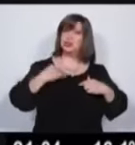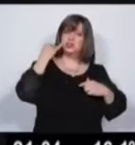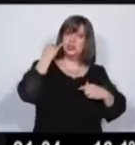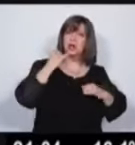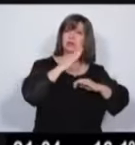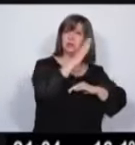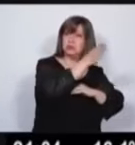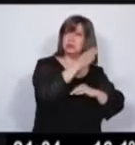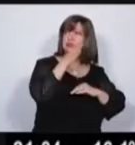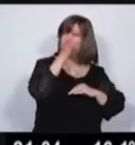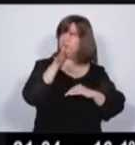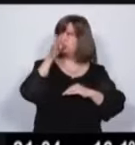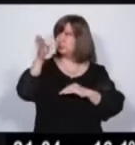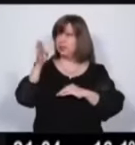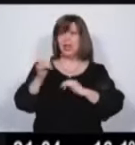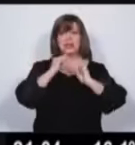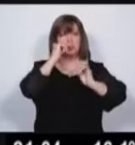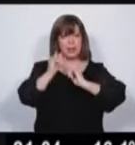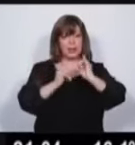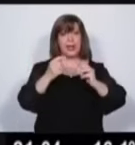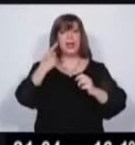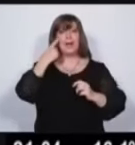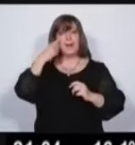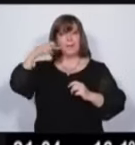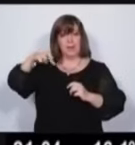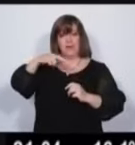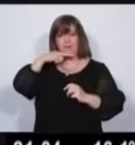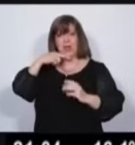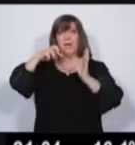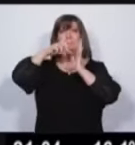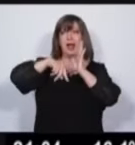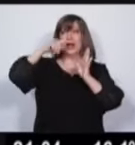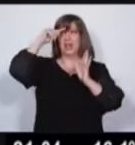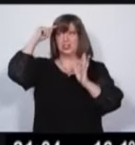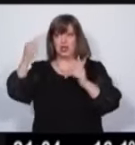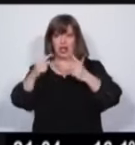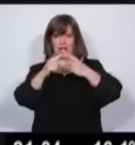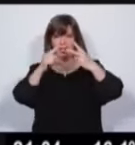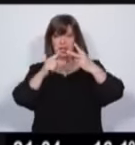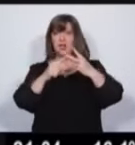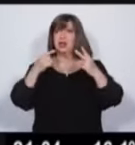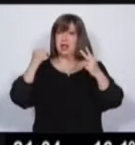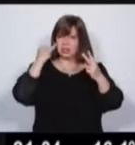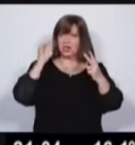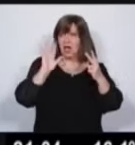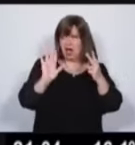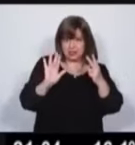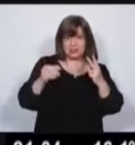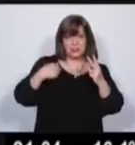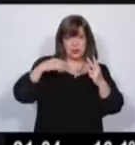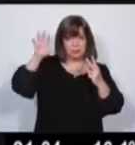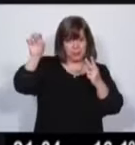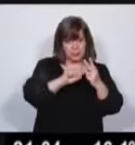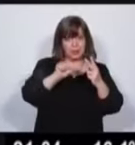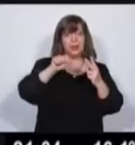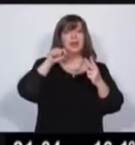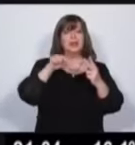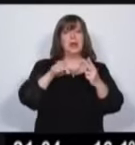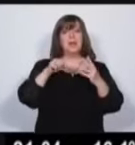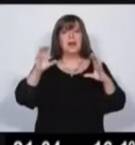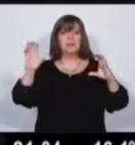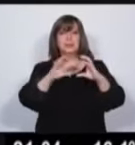cada lugar que hemos ido, a través del IPB y los planes nacionales en lo que viene tradicional. Y la generación de un